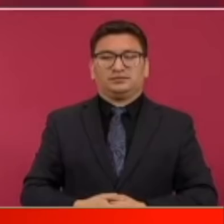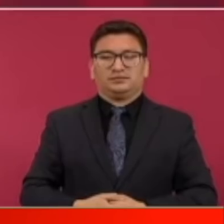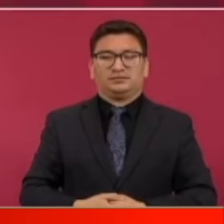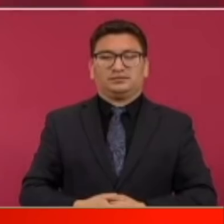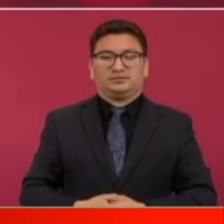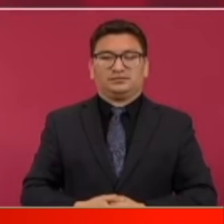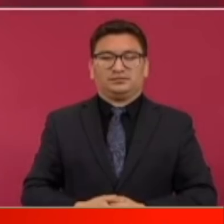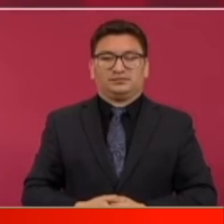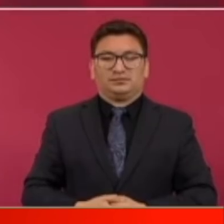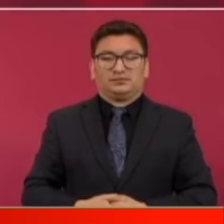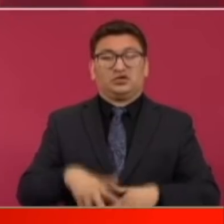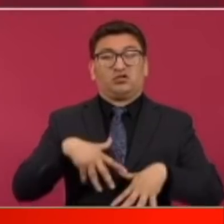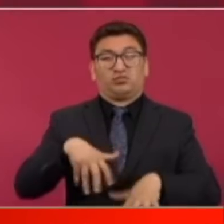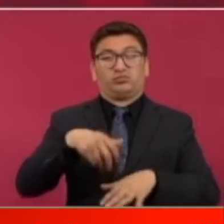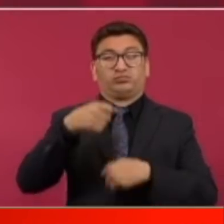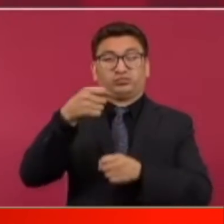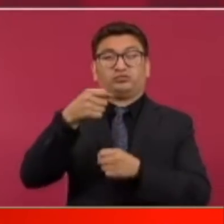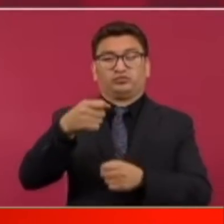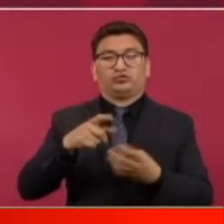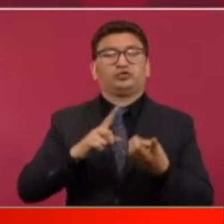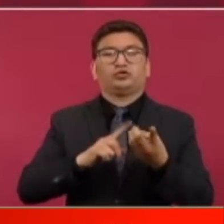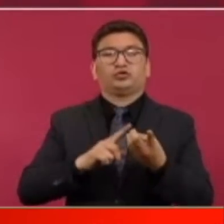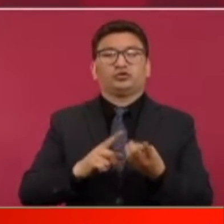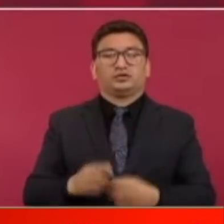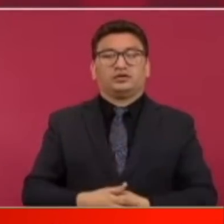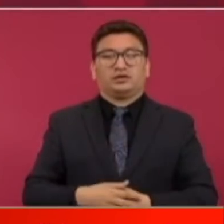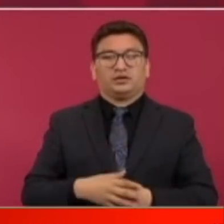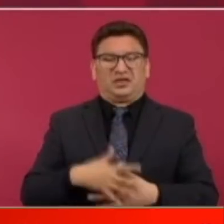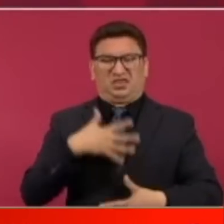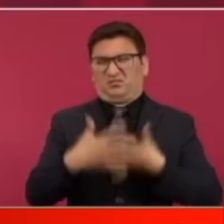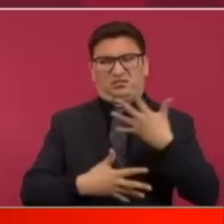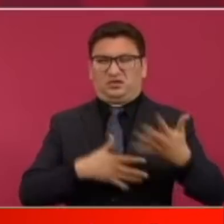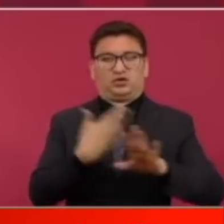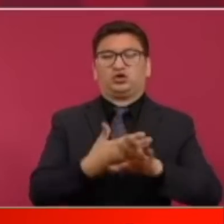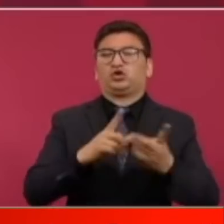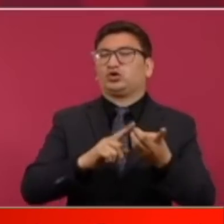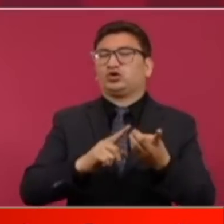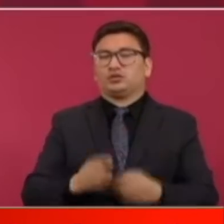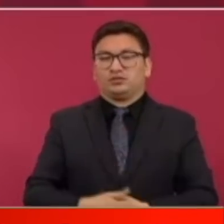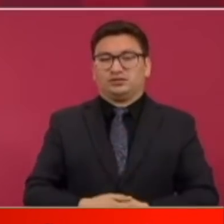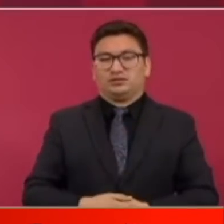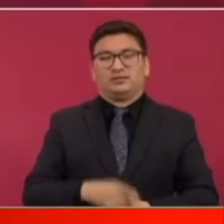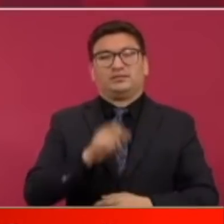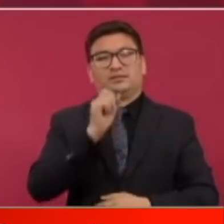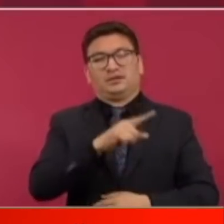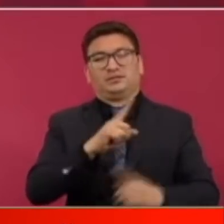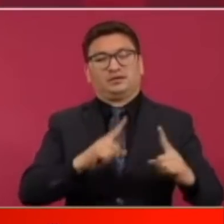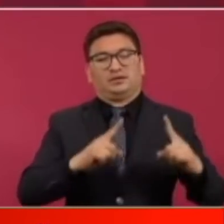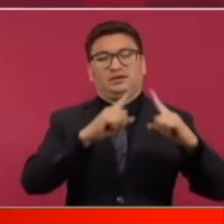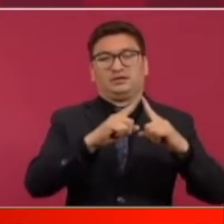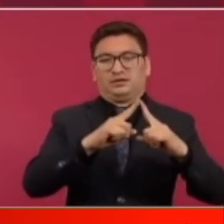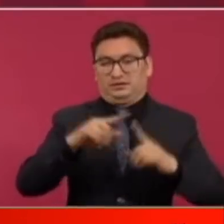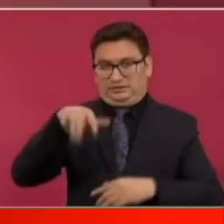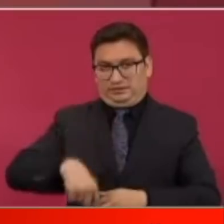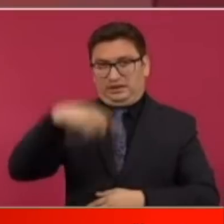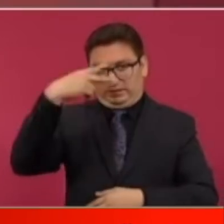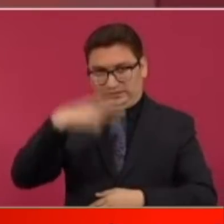fue la protesta esta violenta la catedral y palacio